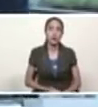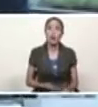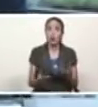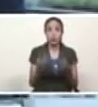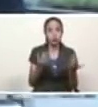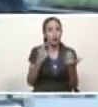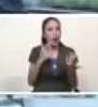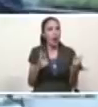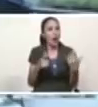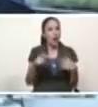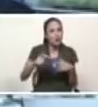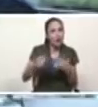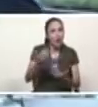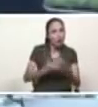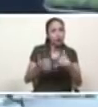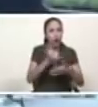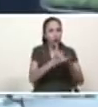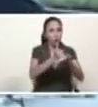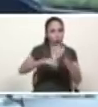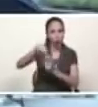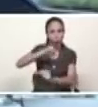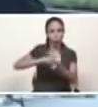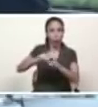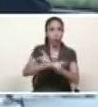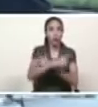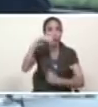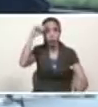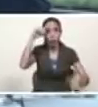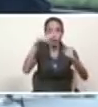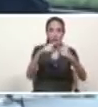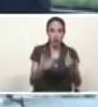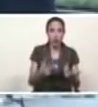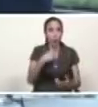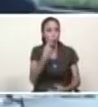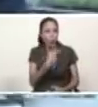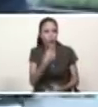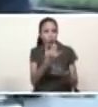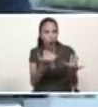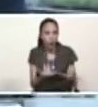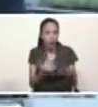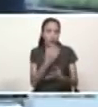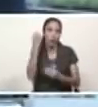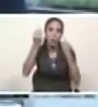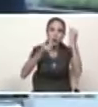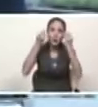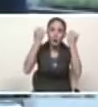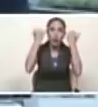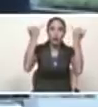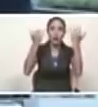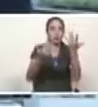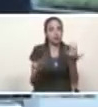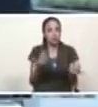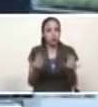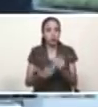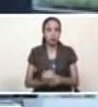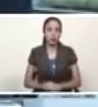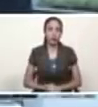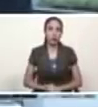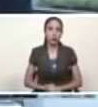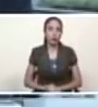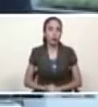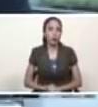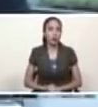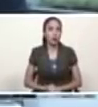necesidades esa es nuestra economía política ese es el pensamiento económico nuestro la economía real